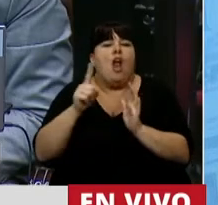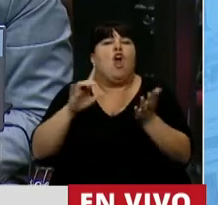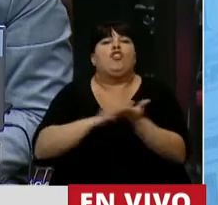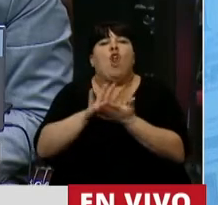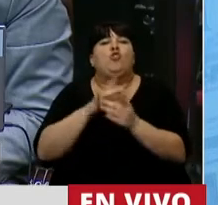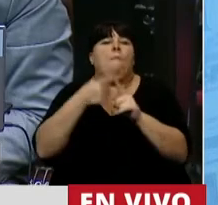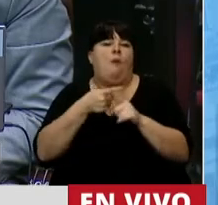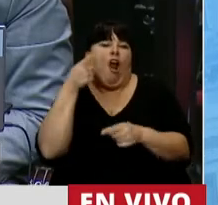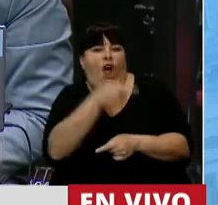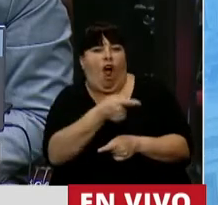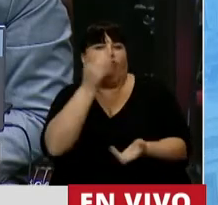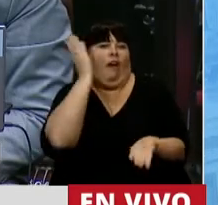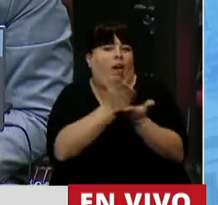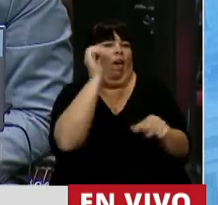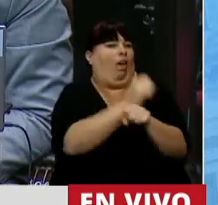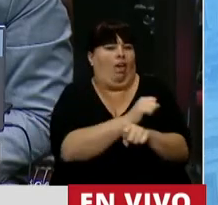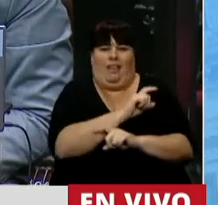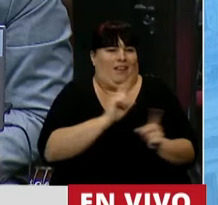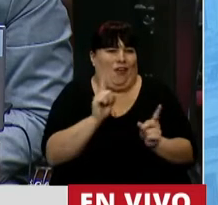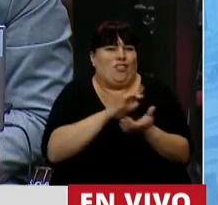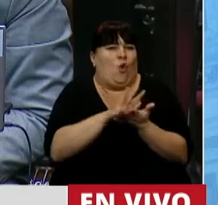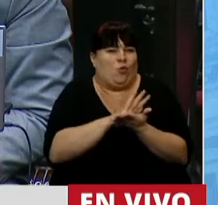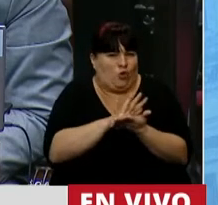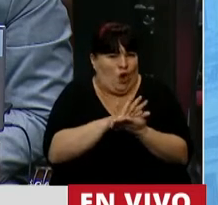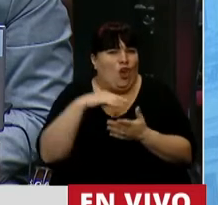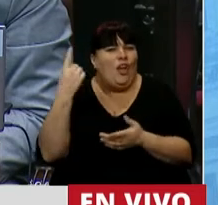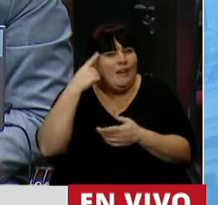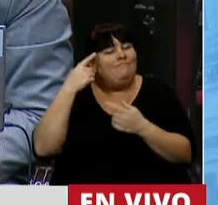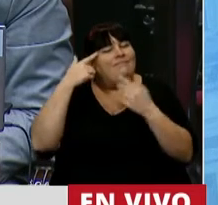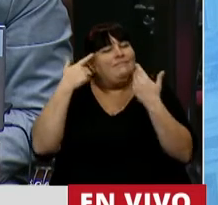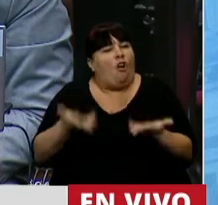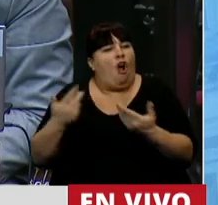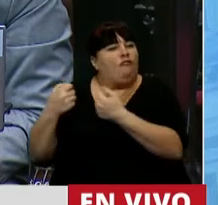a través de esa represión penal. Existe ese consenso.